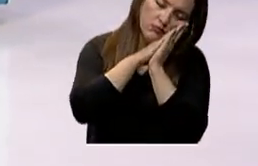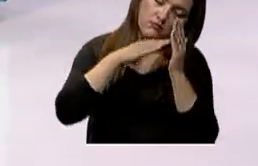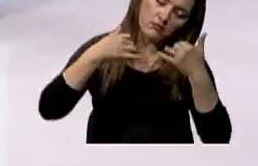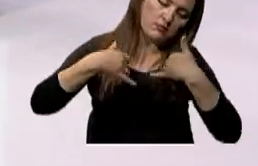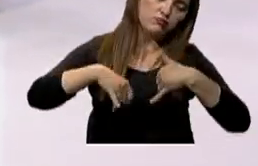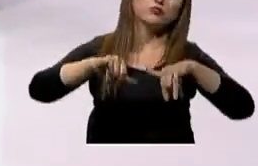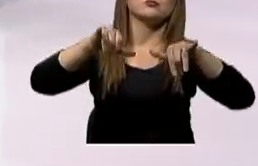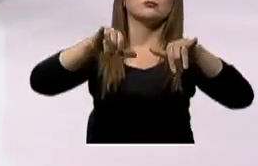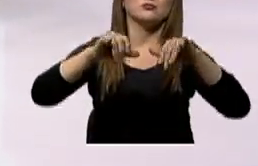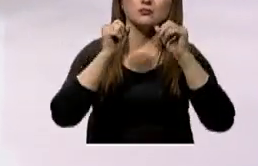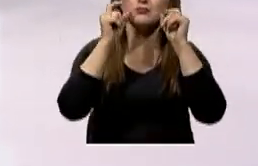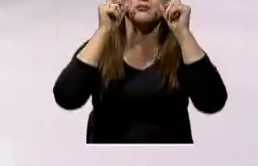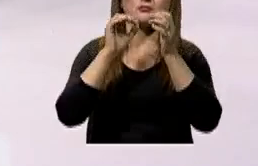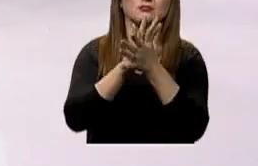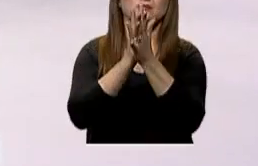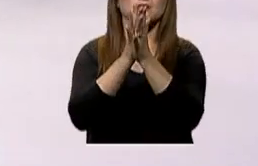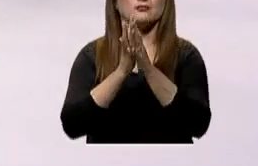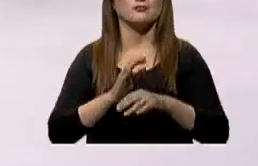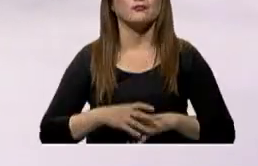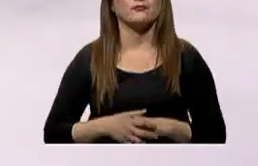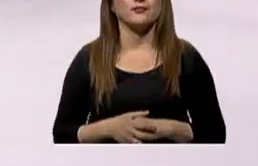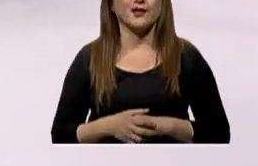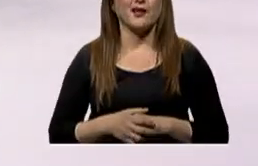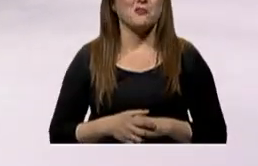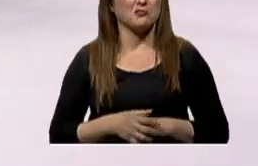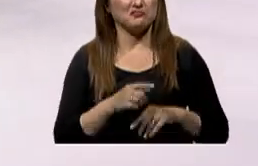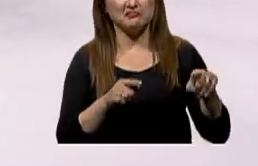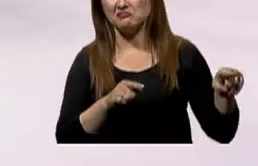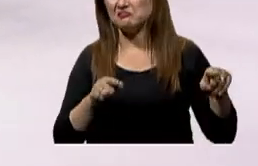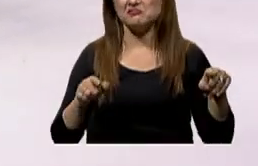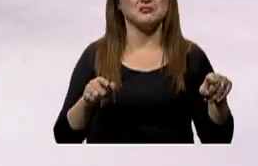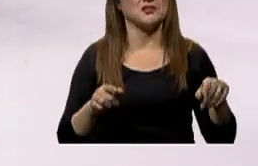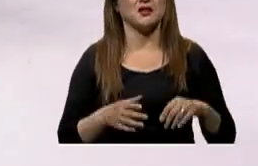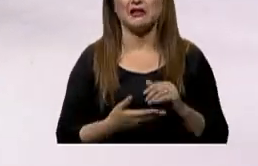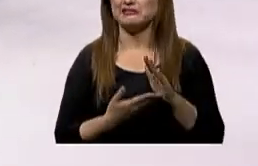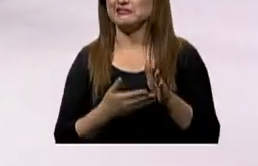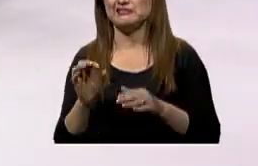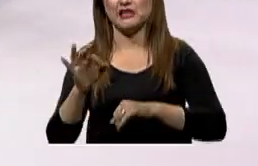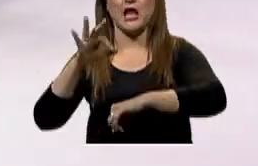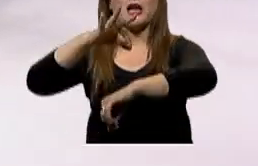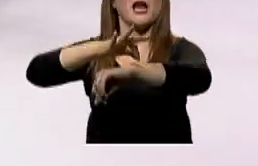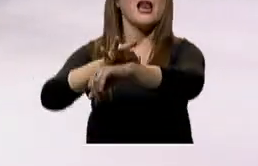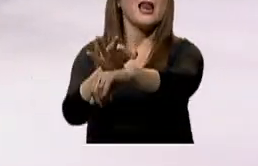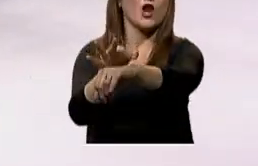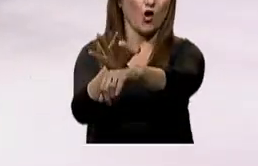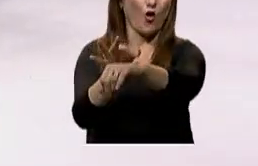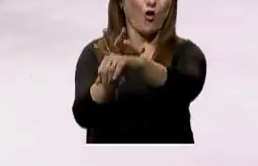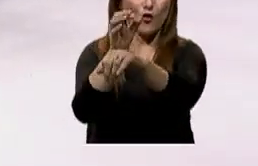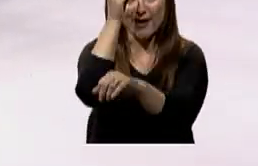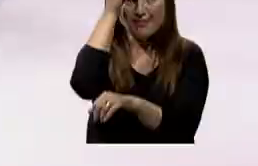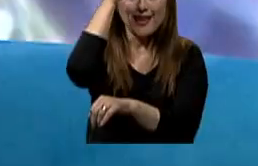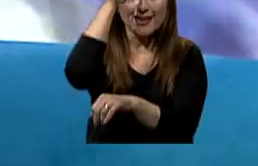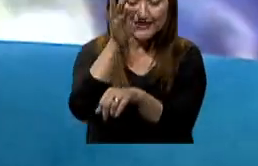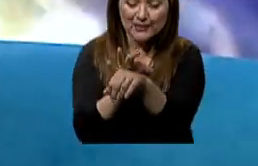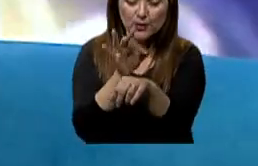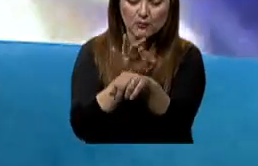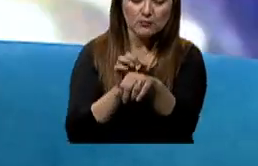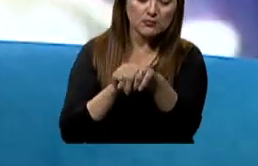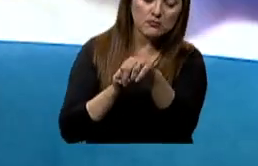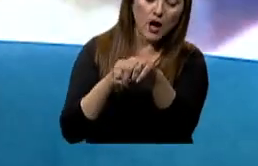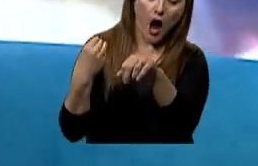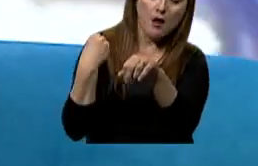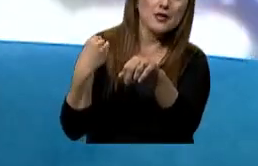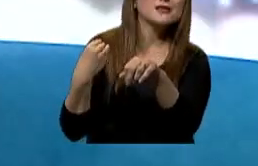durabilidad más mi sueño. Sin embargo, he utilizado manillas como, por ejemplo, reloj inteligente, donde las manillas me marcan